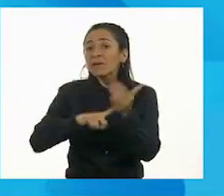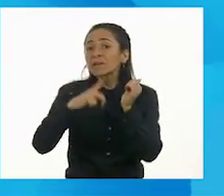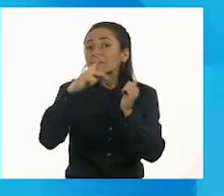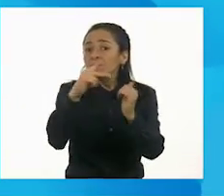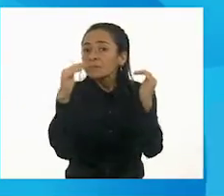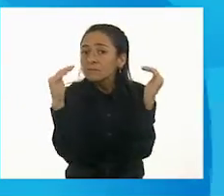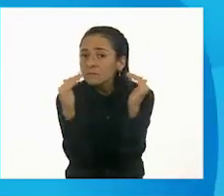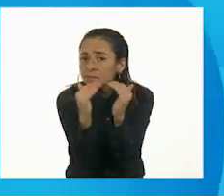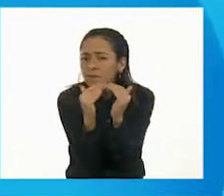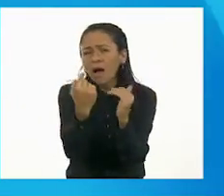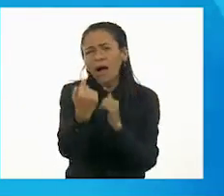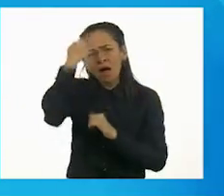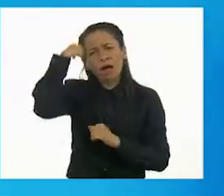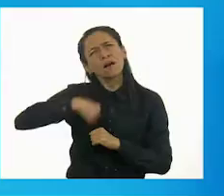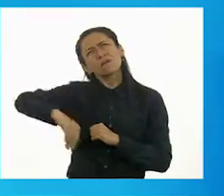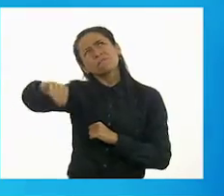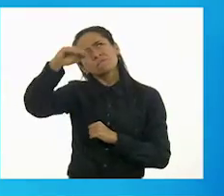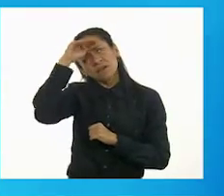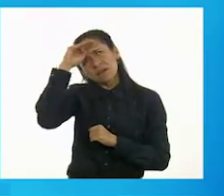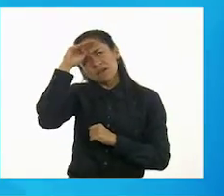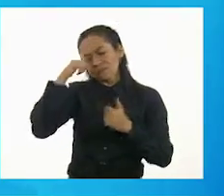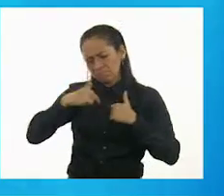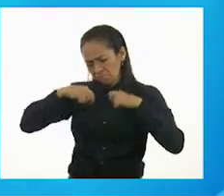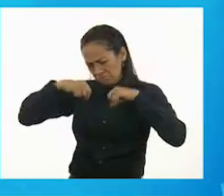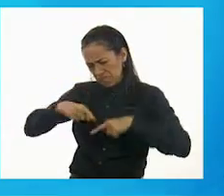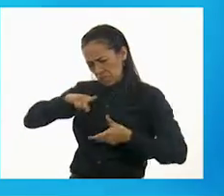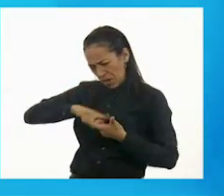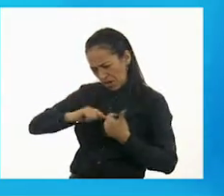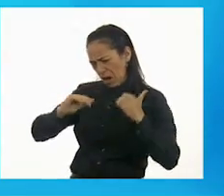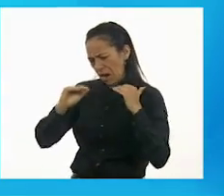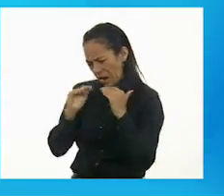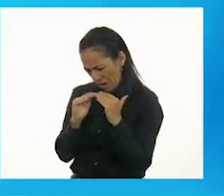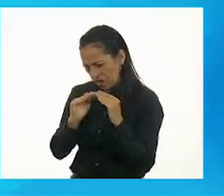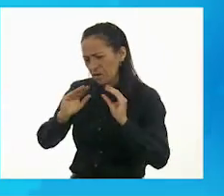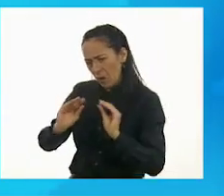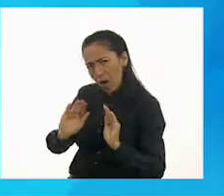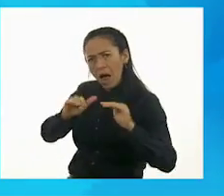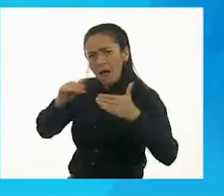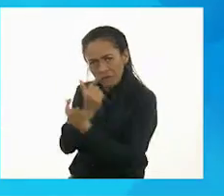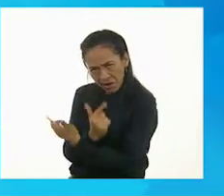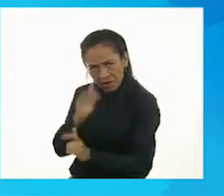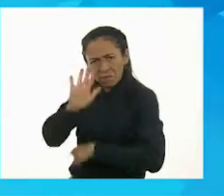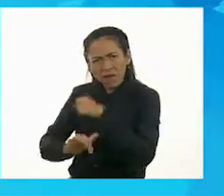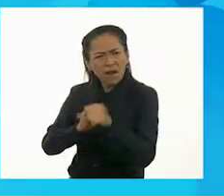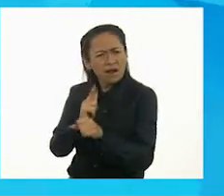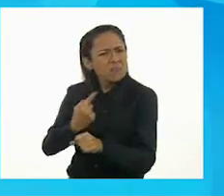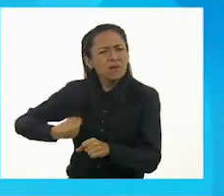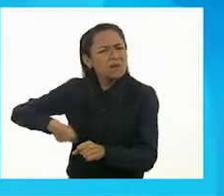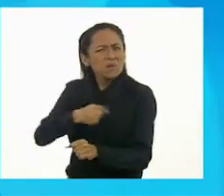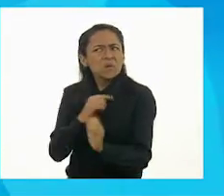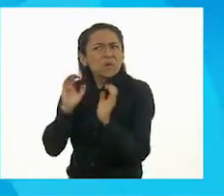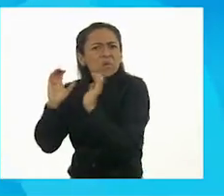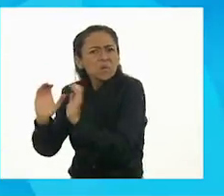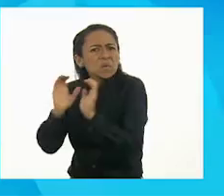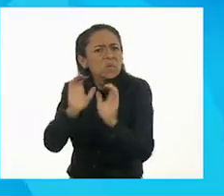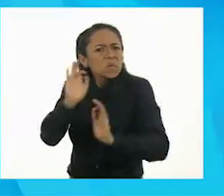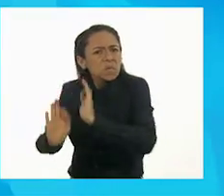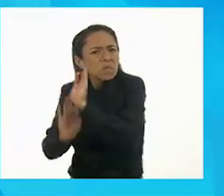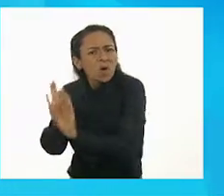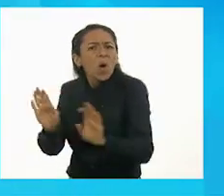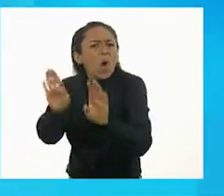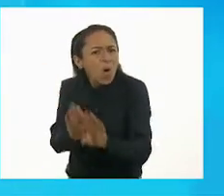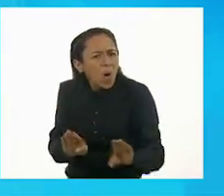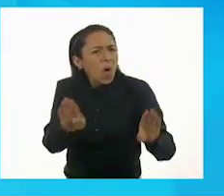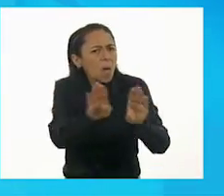Pueden ser animales domésticos o animales silvestres. Siempre y cuando nosotros les brindemos atención y cuidado, nos